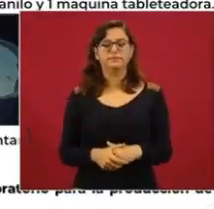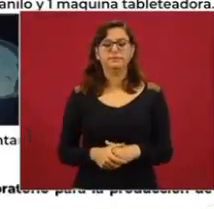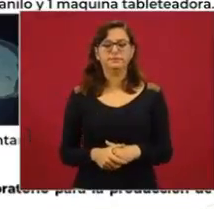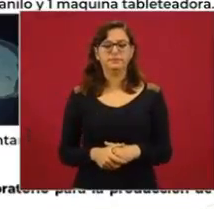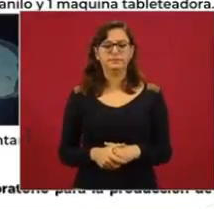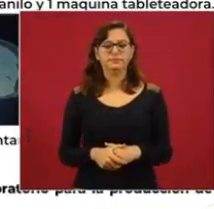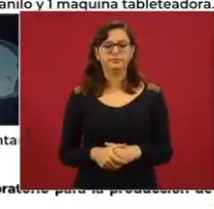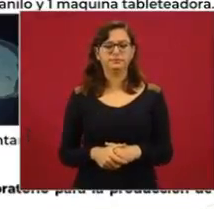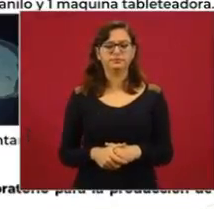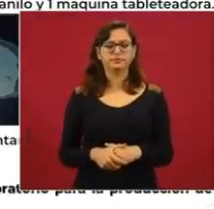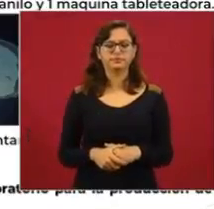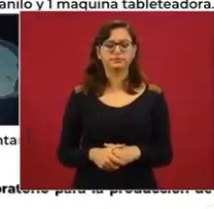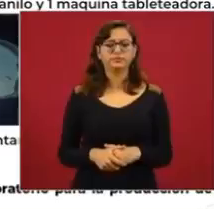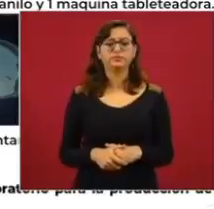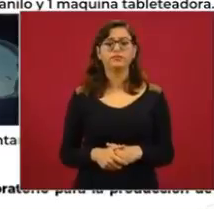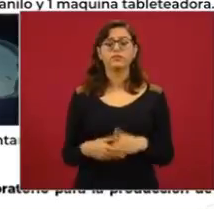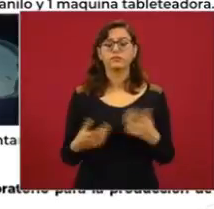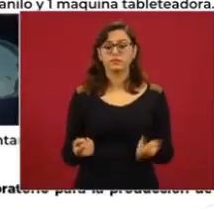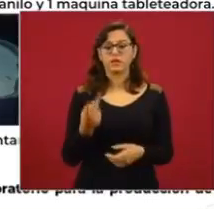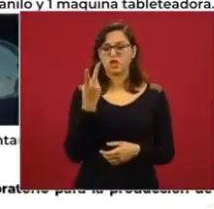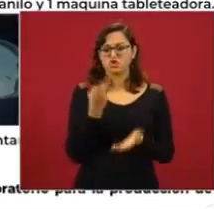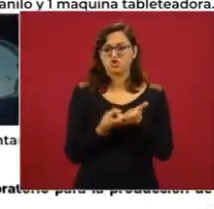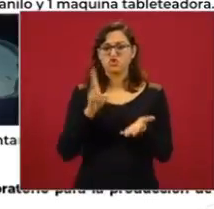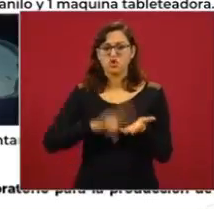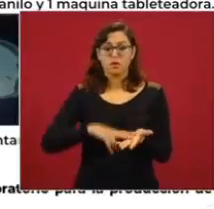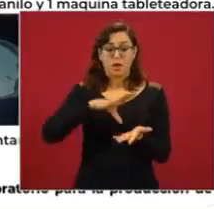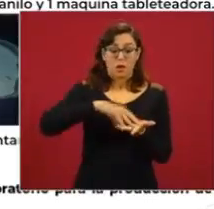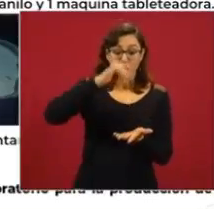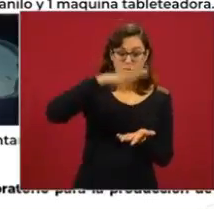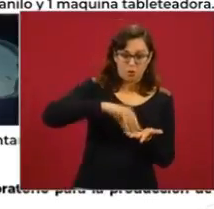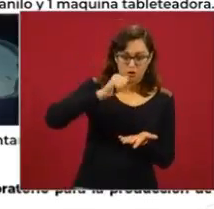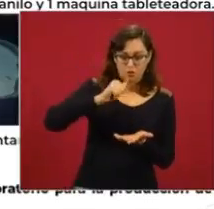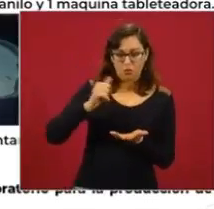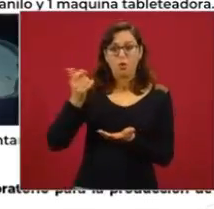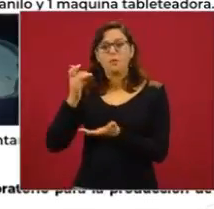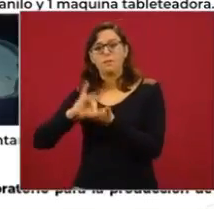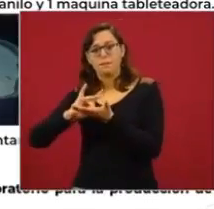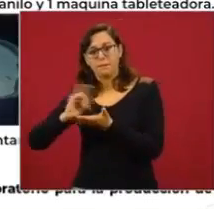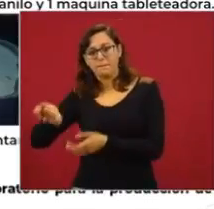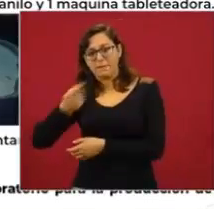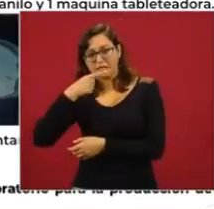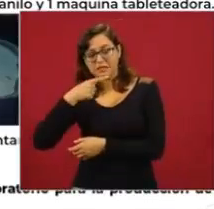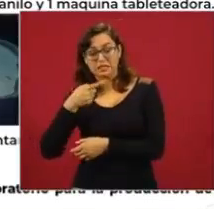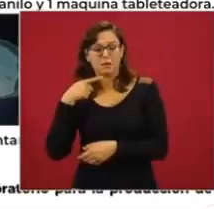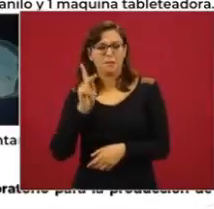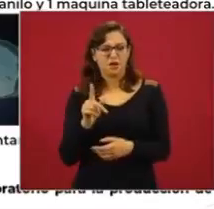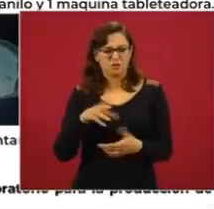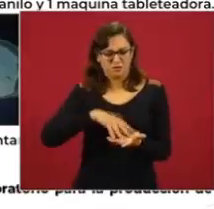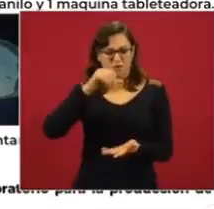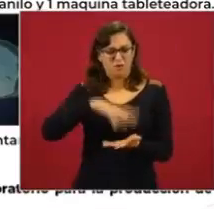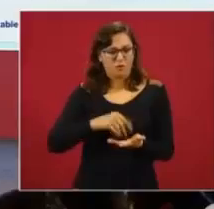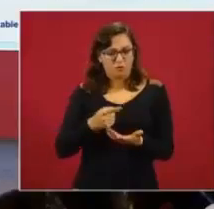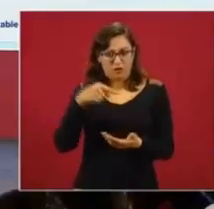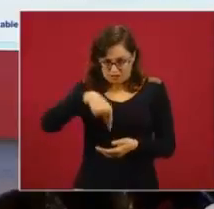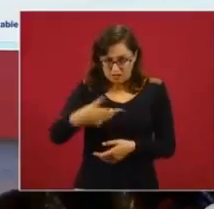Aquí se localizó polvo y pastillas de fentanilo, pero no el material para elaborar este fentanilo.